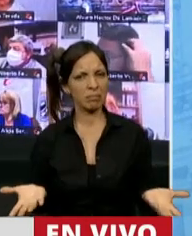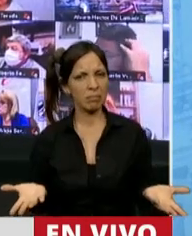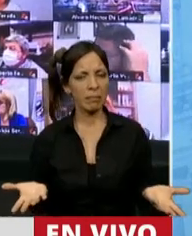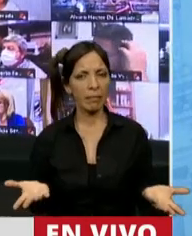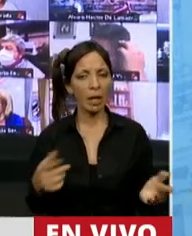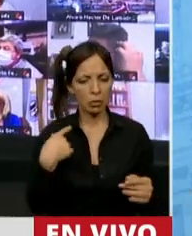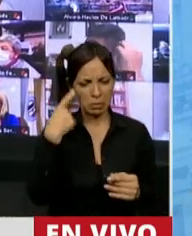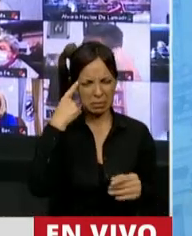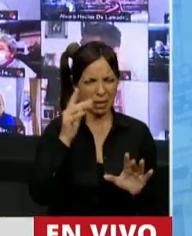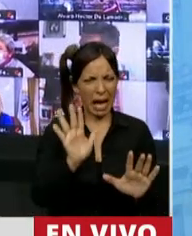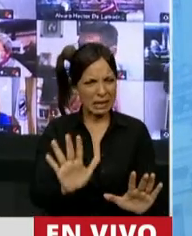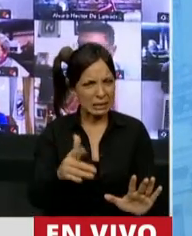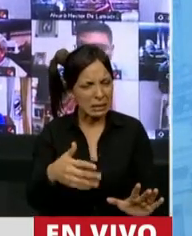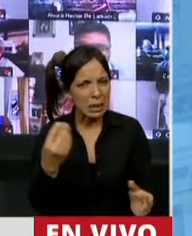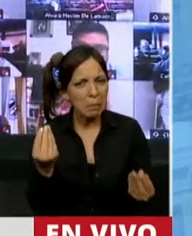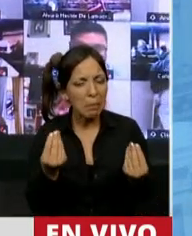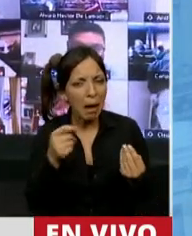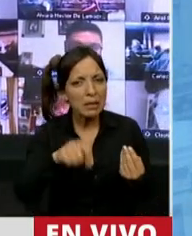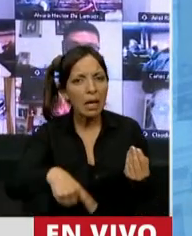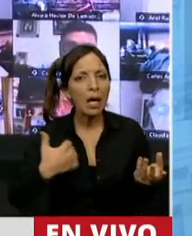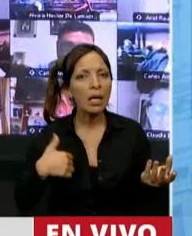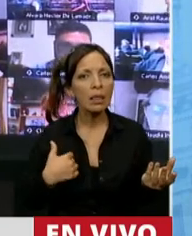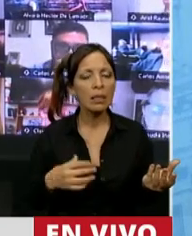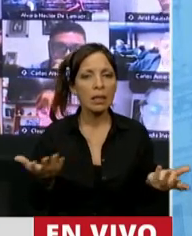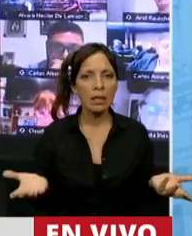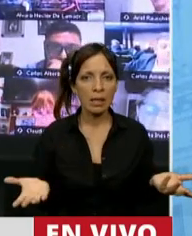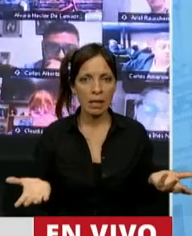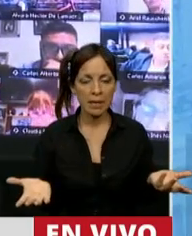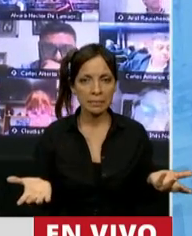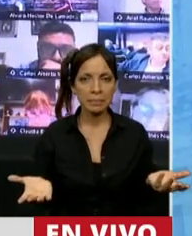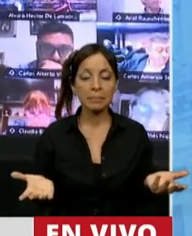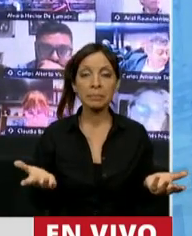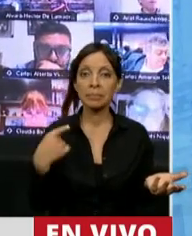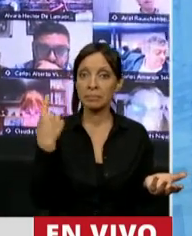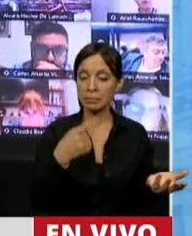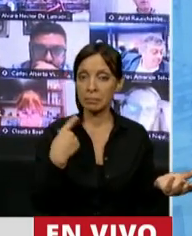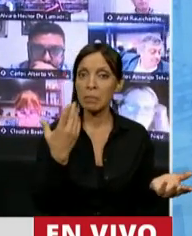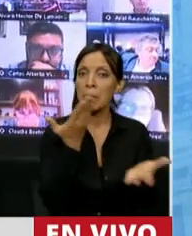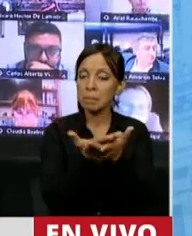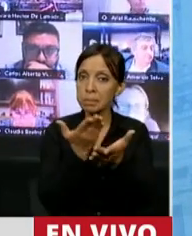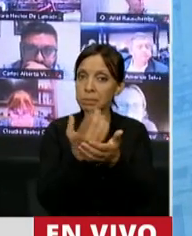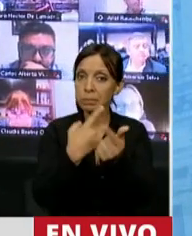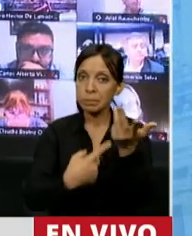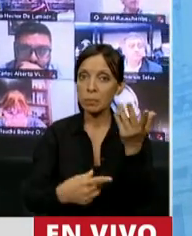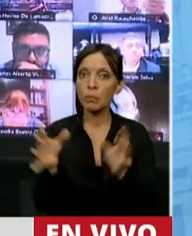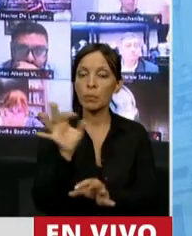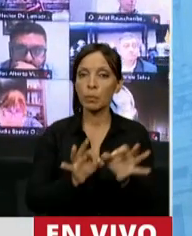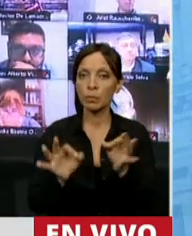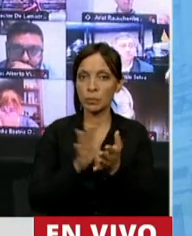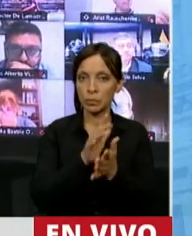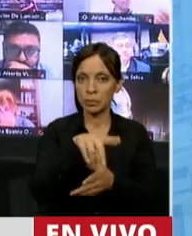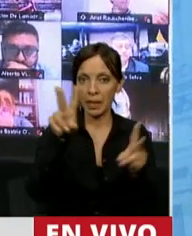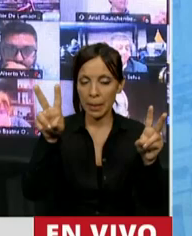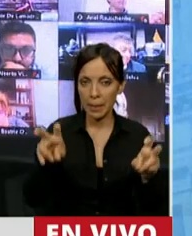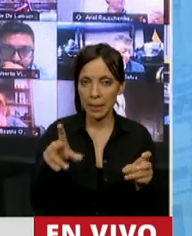dice, ¿qué nos está pasando a los argentinos, señor Presidente? Presentamos muchos otros proyectos sobre este tema. Por